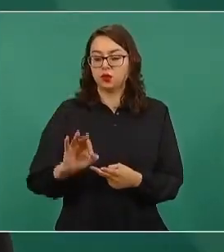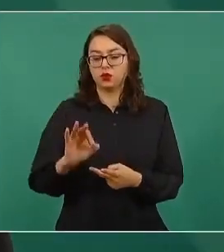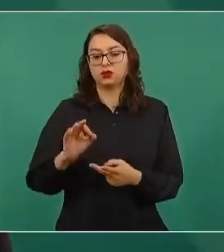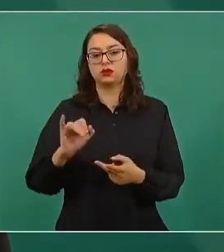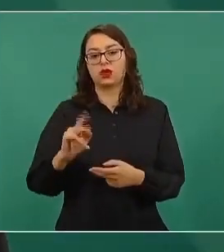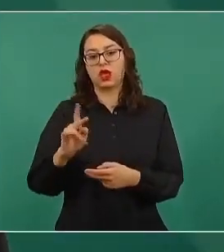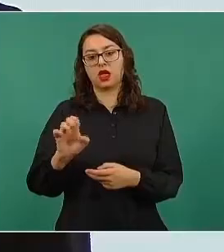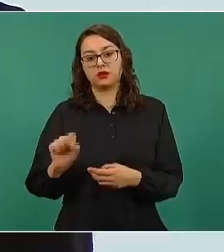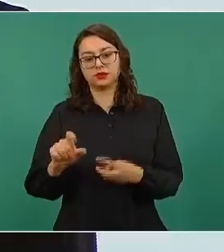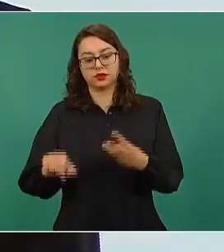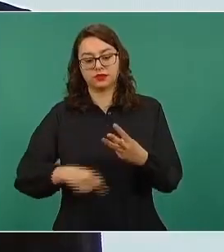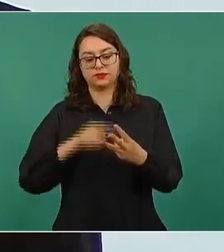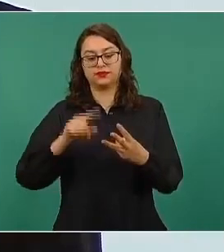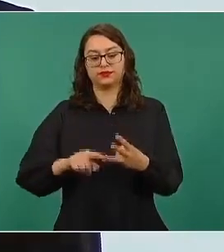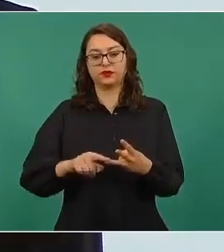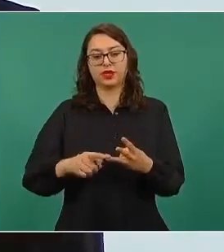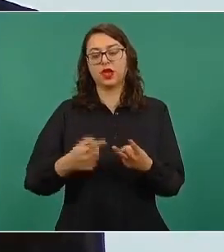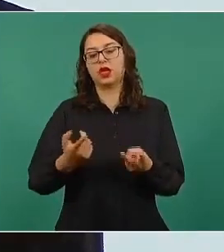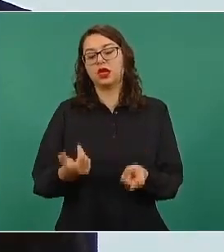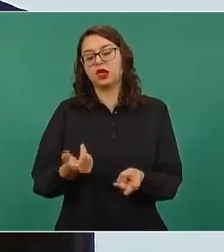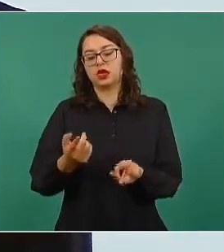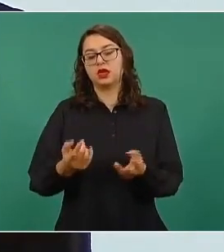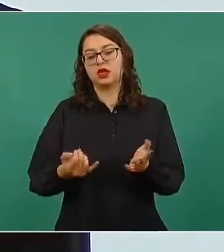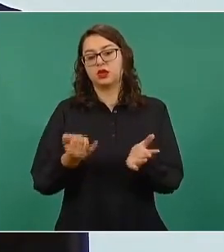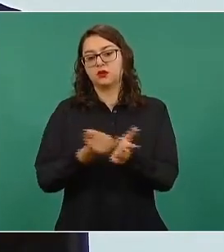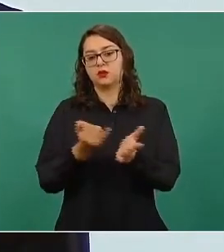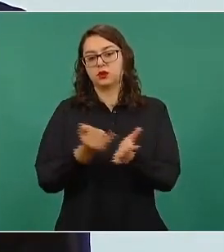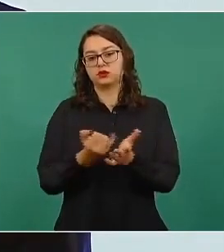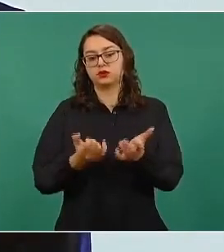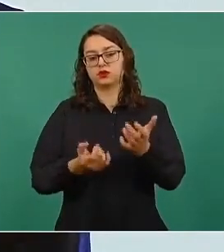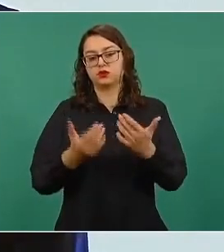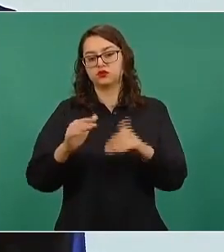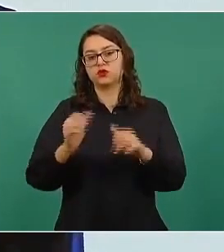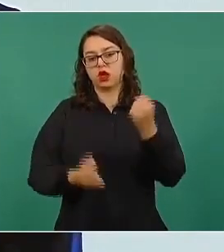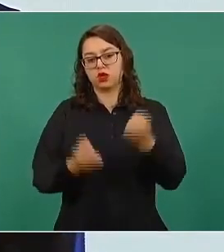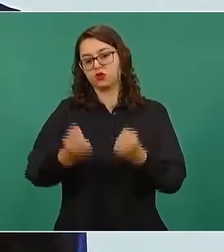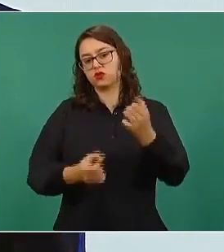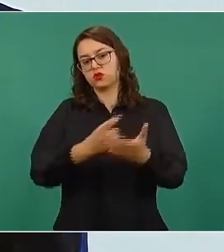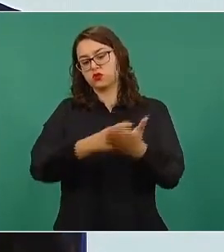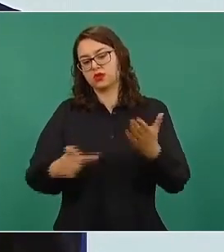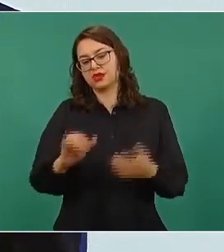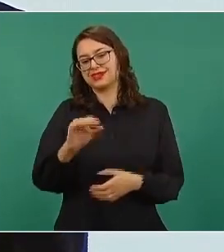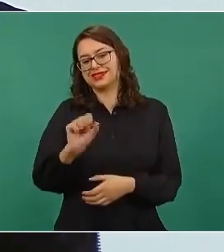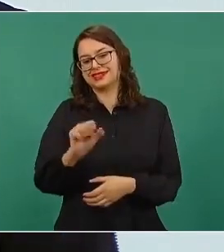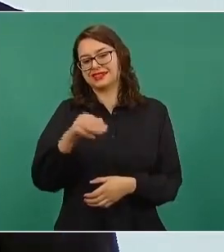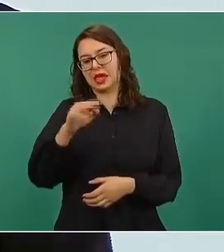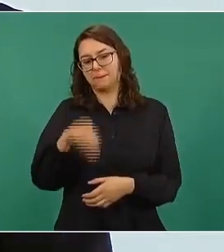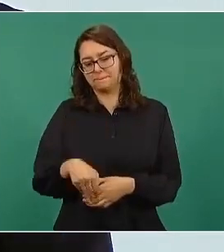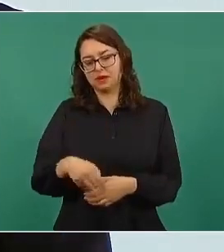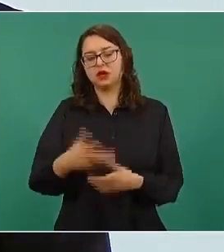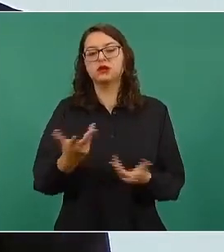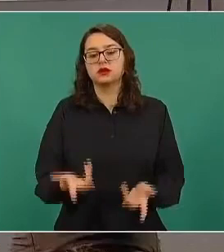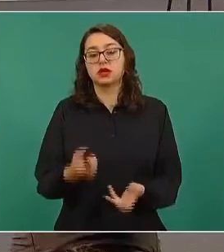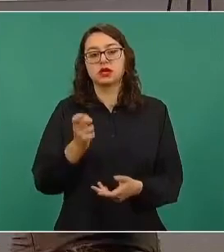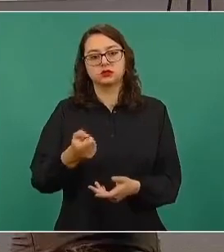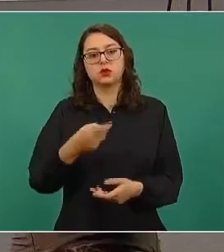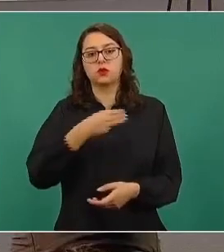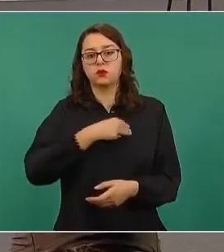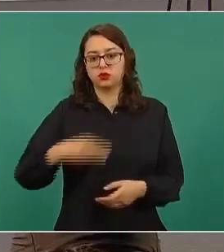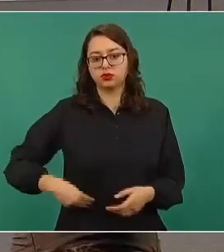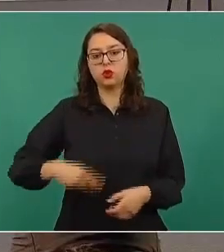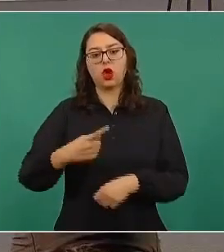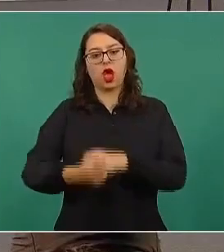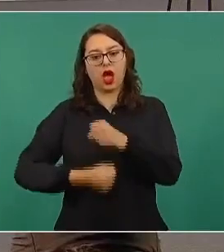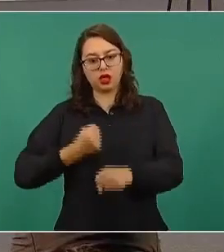Servicios y el 20 por ciento del Impuesto sobre Automóviles Nuevos, por dar algunos ejemplos de lo que los municipios reciben cada año.